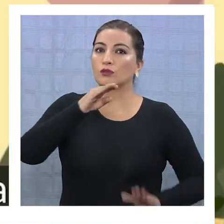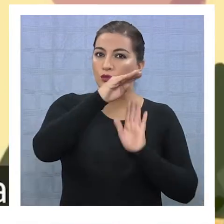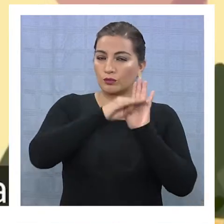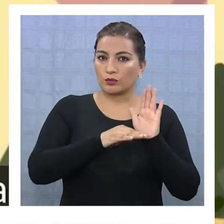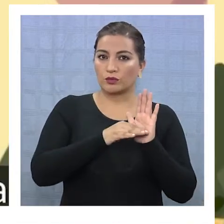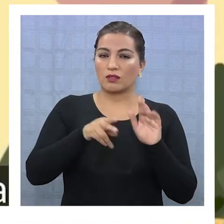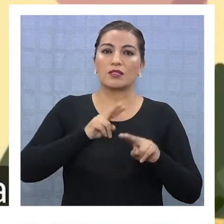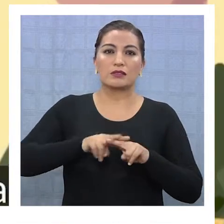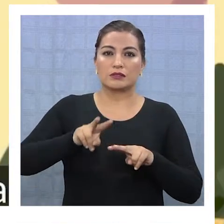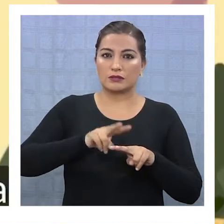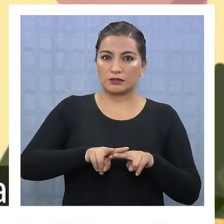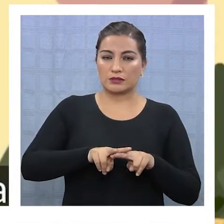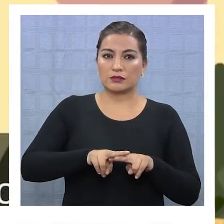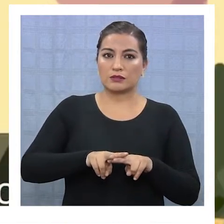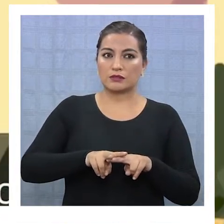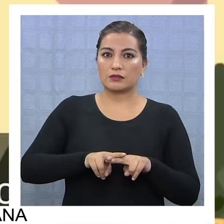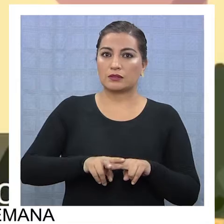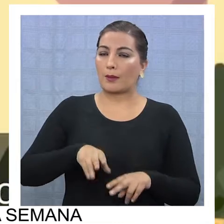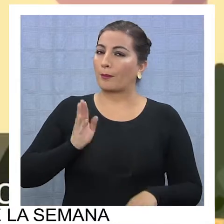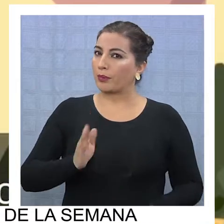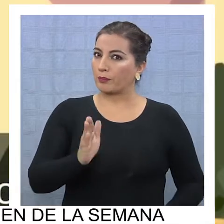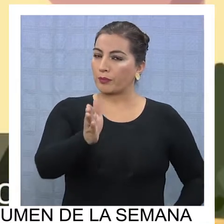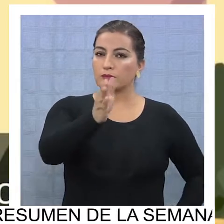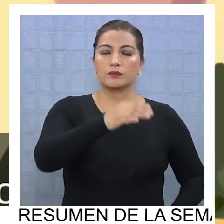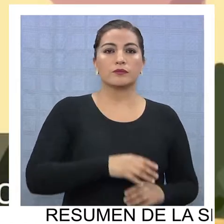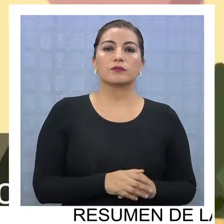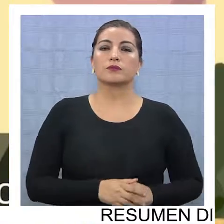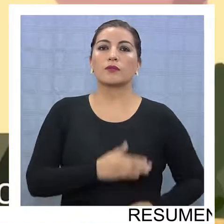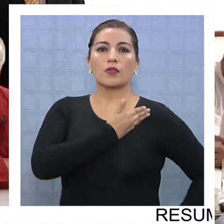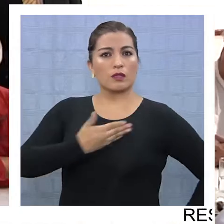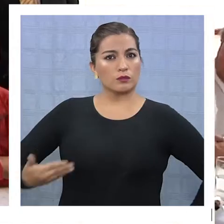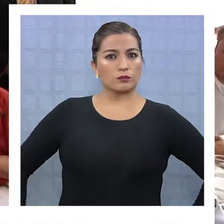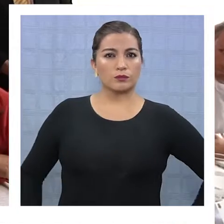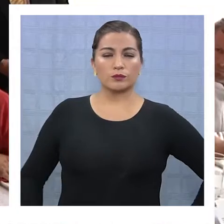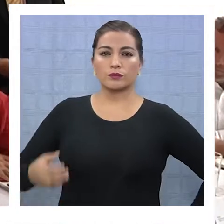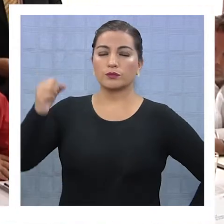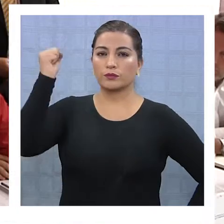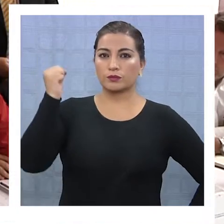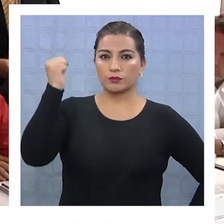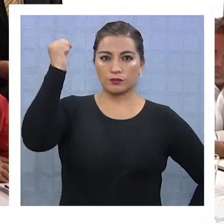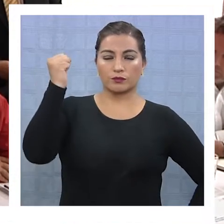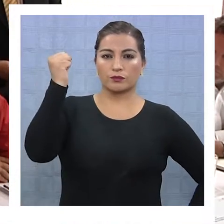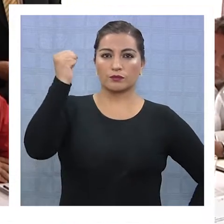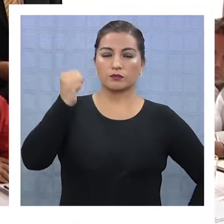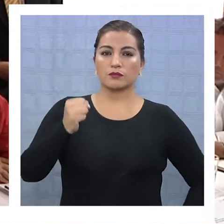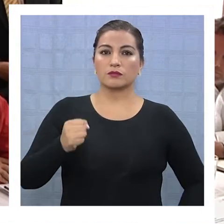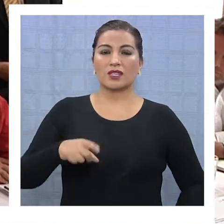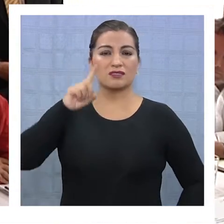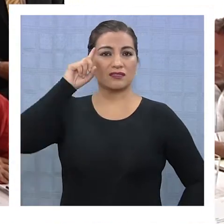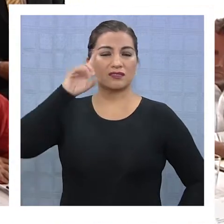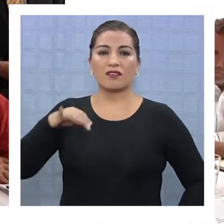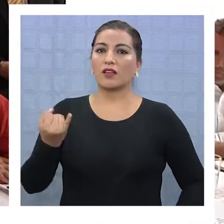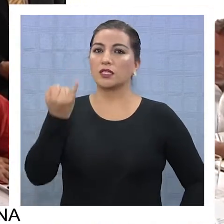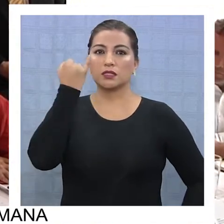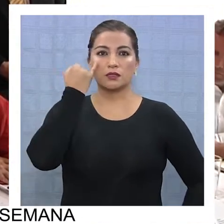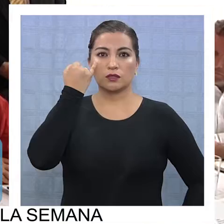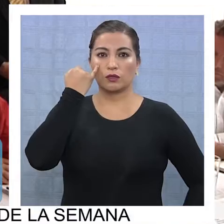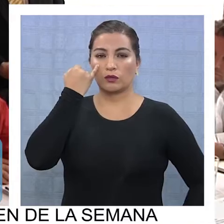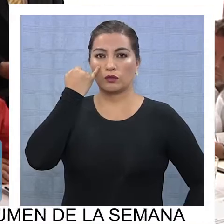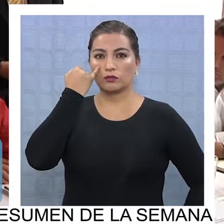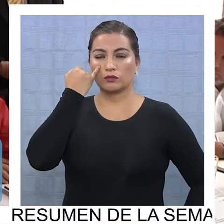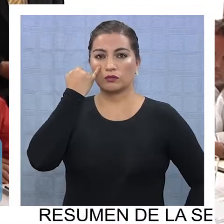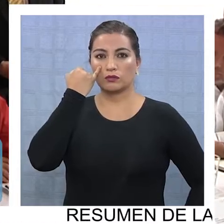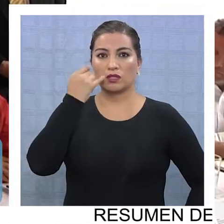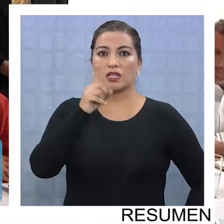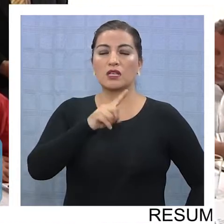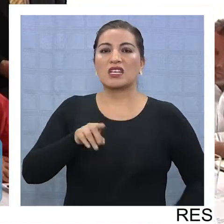programa se implementará de forma permanente. El presidente ha definido institucionalizar lo